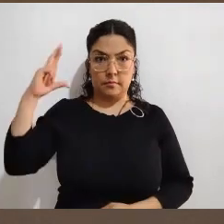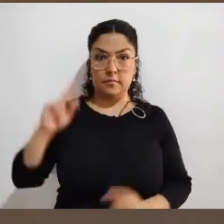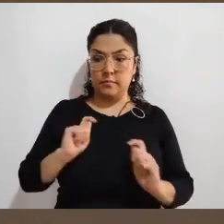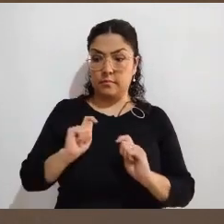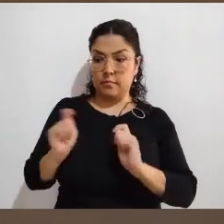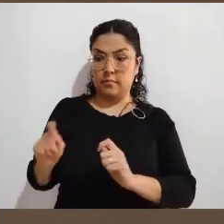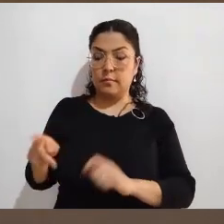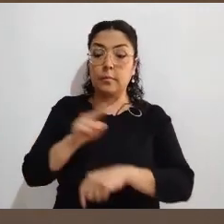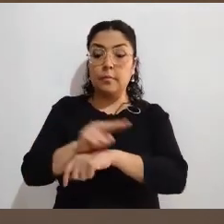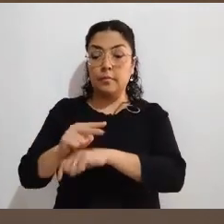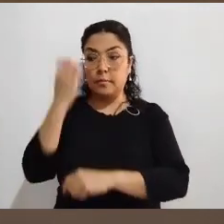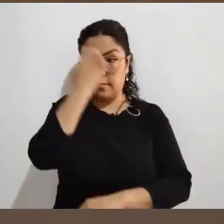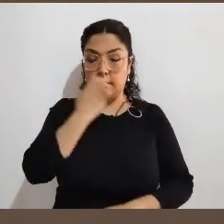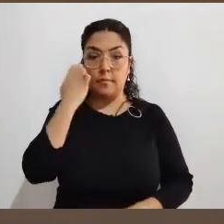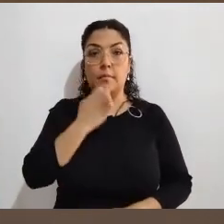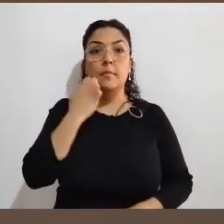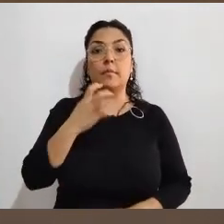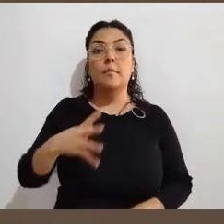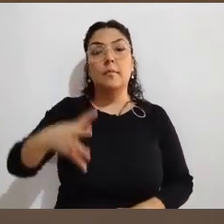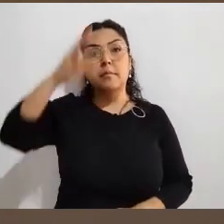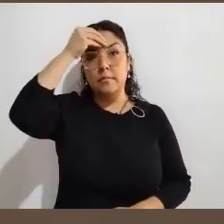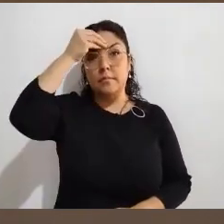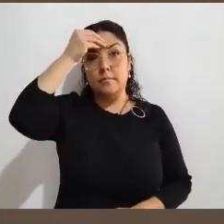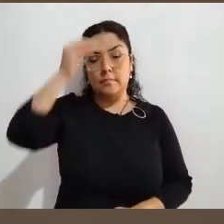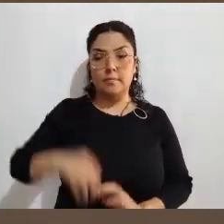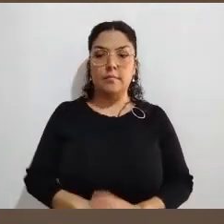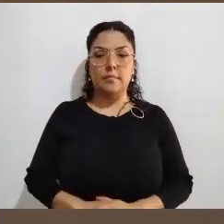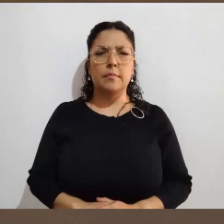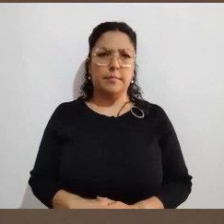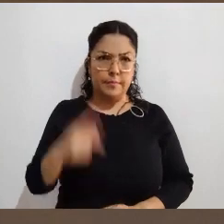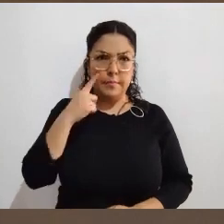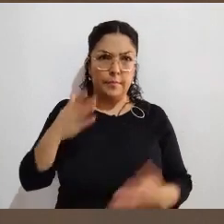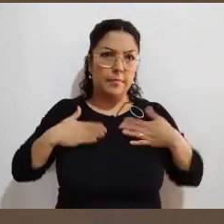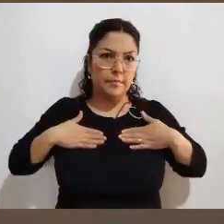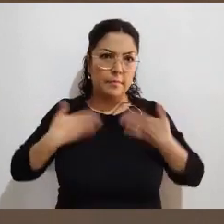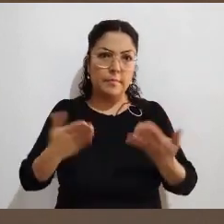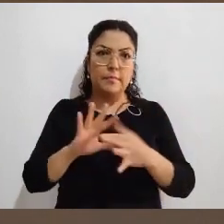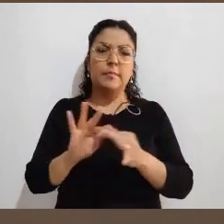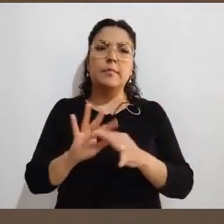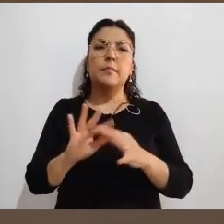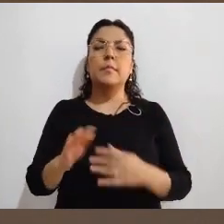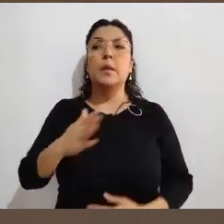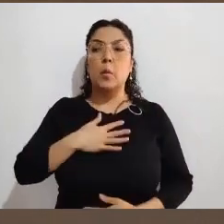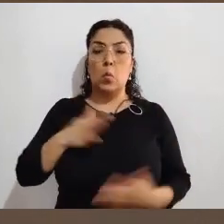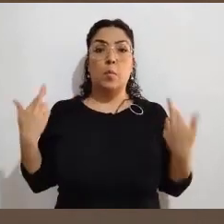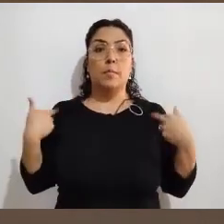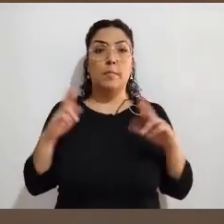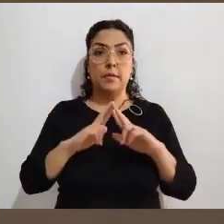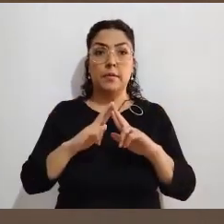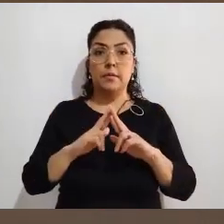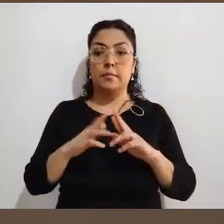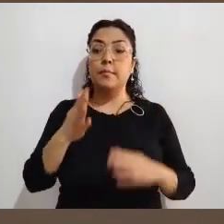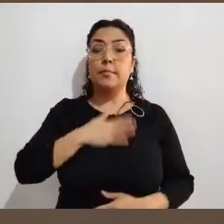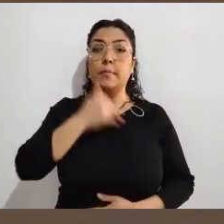y se los voy a decir en términos claros y llanos. Durante mi etapa como docente, impulsé mucho que mis